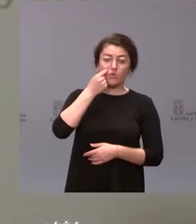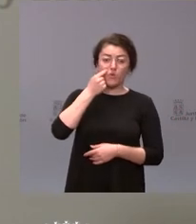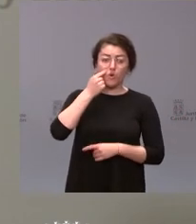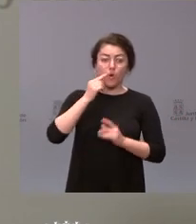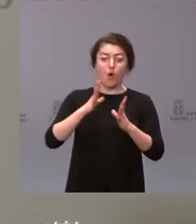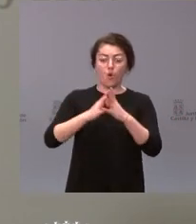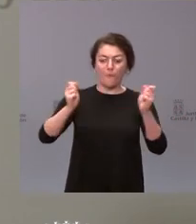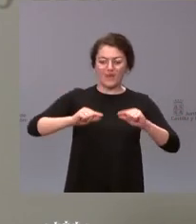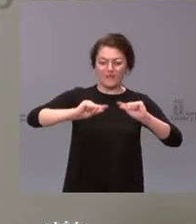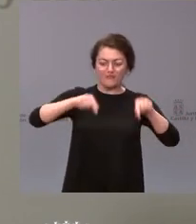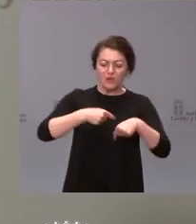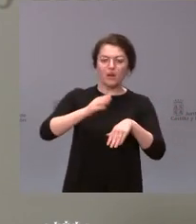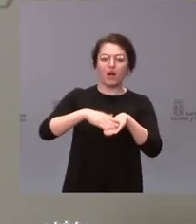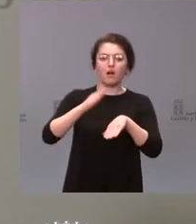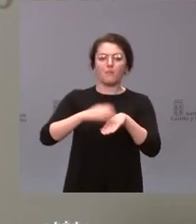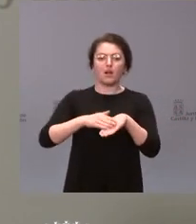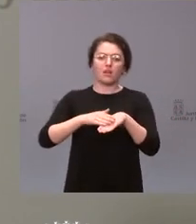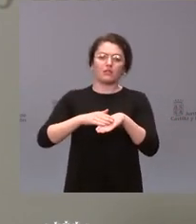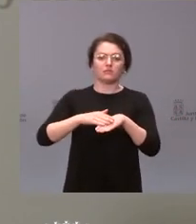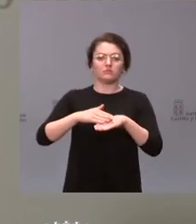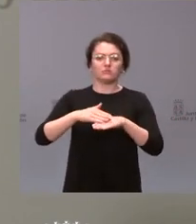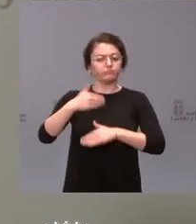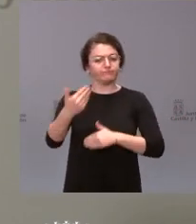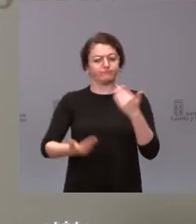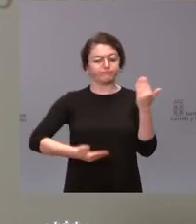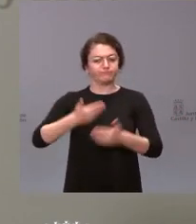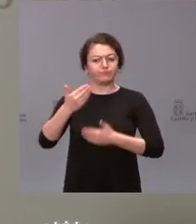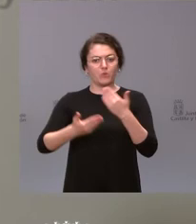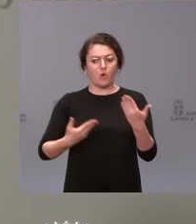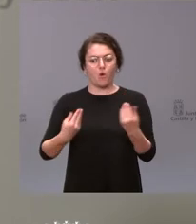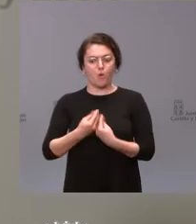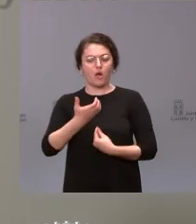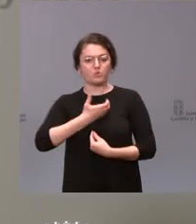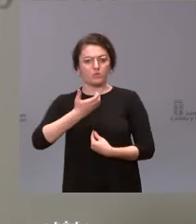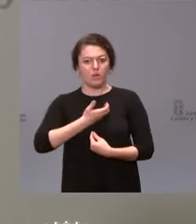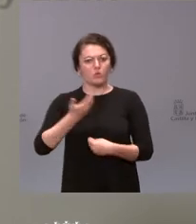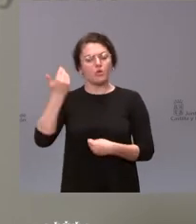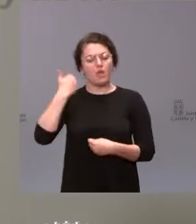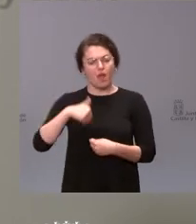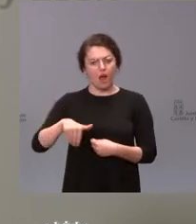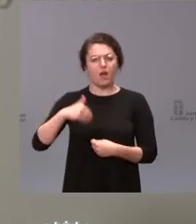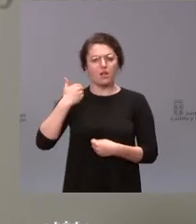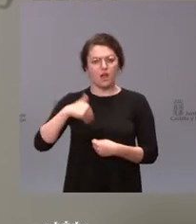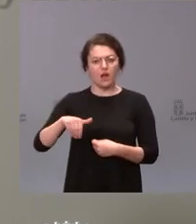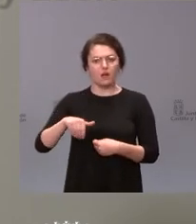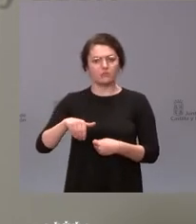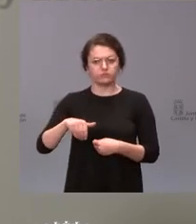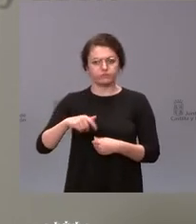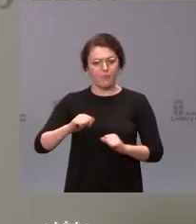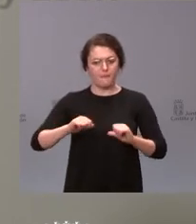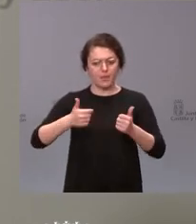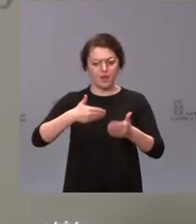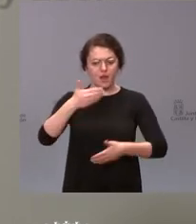trámites urbanísticos con el Ayuntamiento de León y que, lógicamente, nosotros ya estamos en todas las tareas para que esto pueda ser una realidad y puedan,